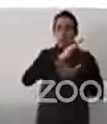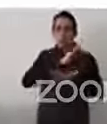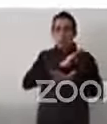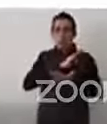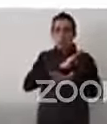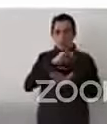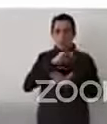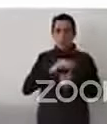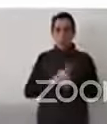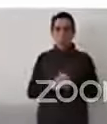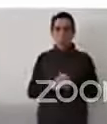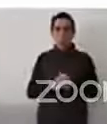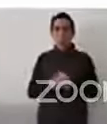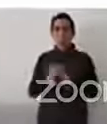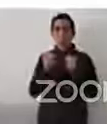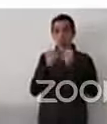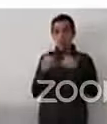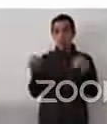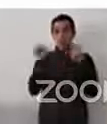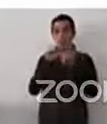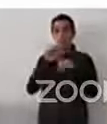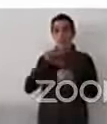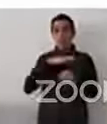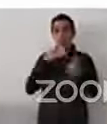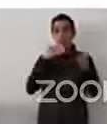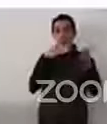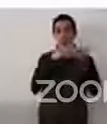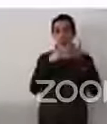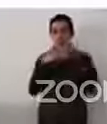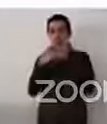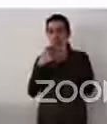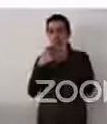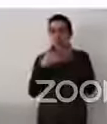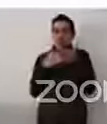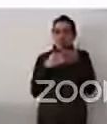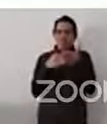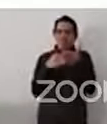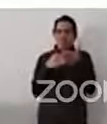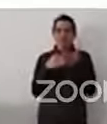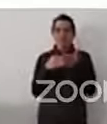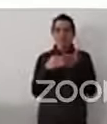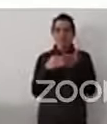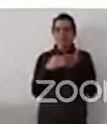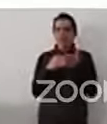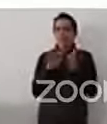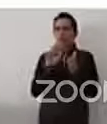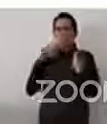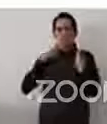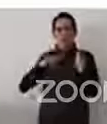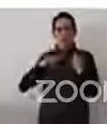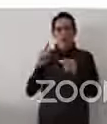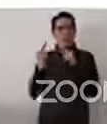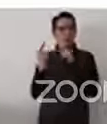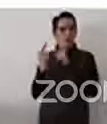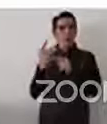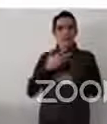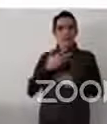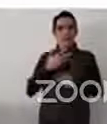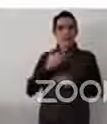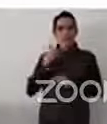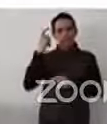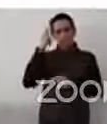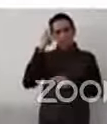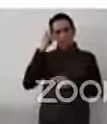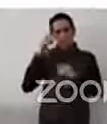no lo que está en la definición, sus deficiencias, ya sean físicas, mentales, intelectuales o sensoriales. Entonces,